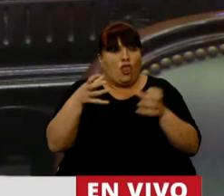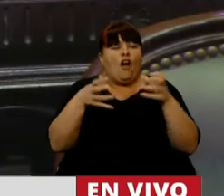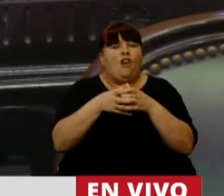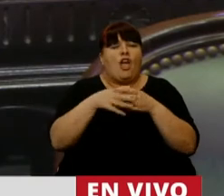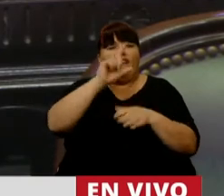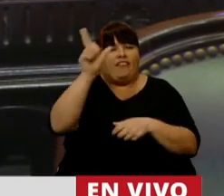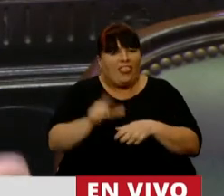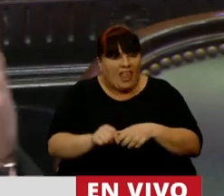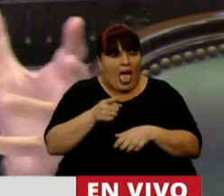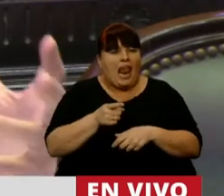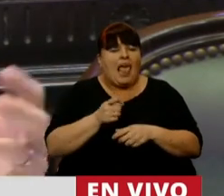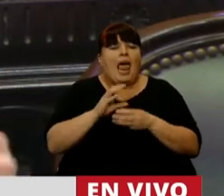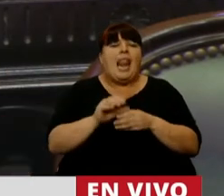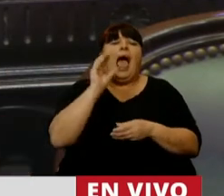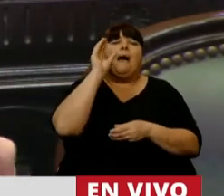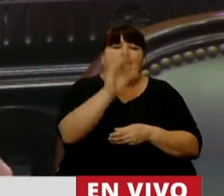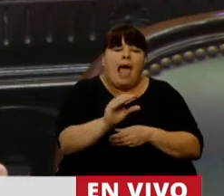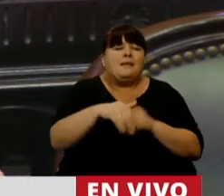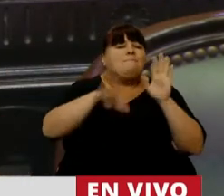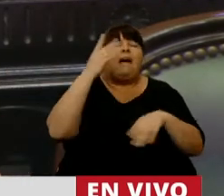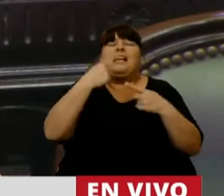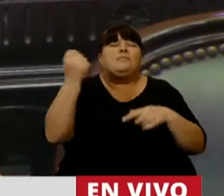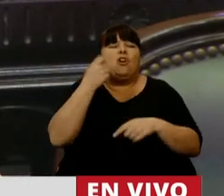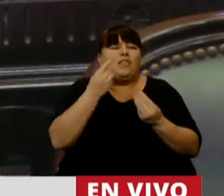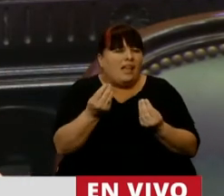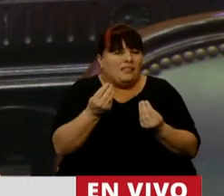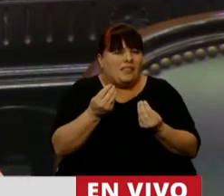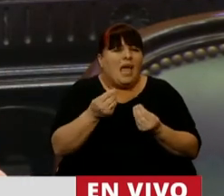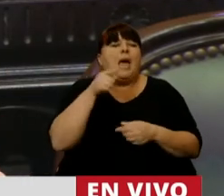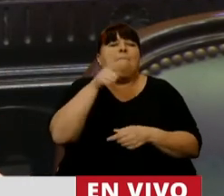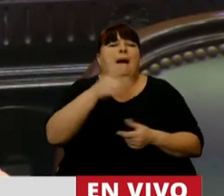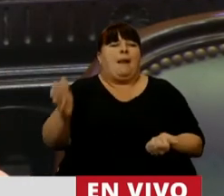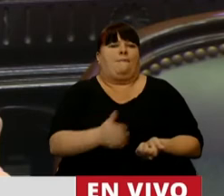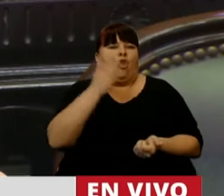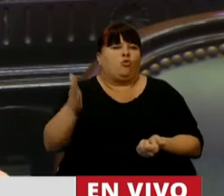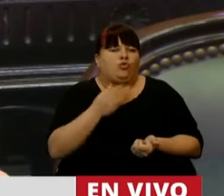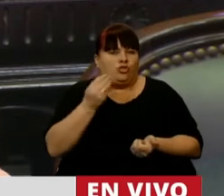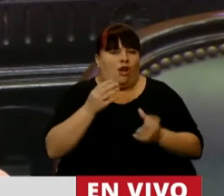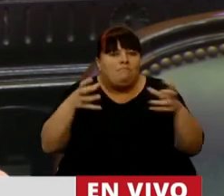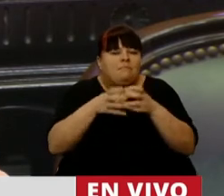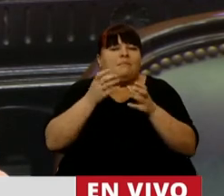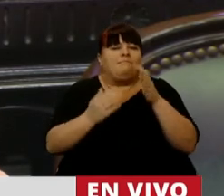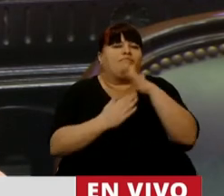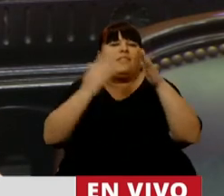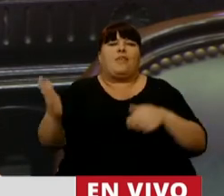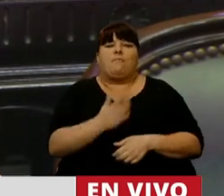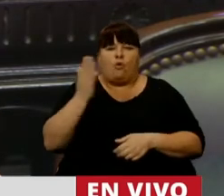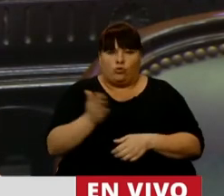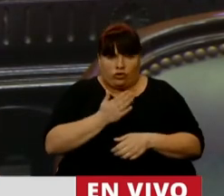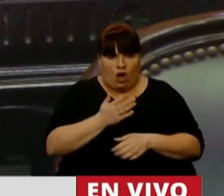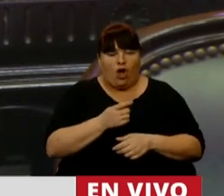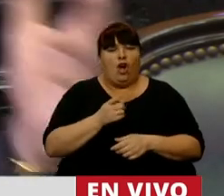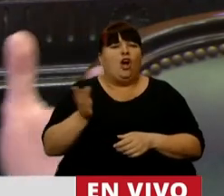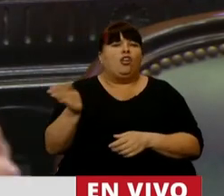Interbloque Federal, las partidas sobre todas las cosas para la producción, para la matriz productiva, todo